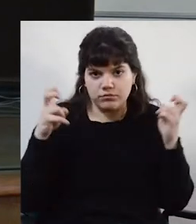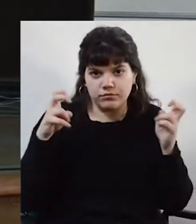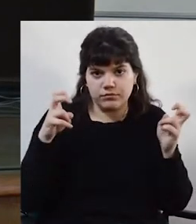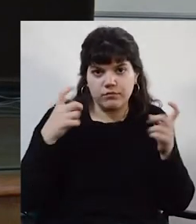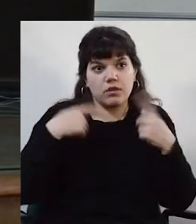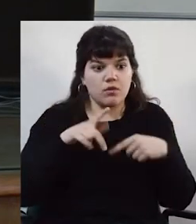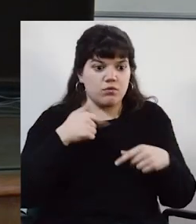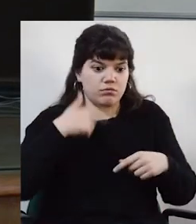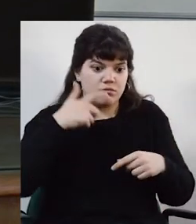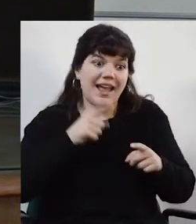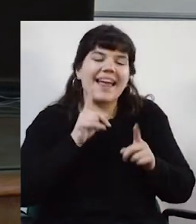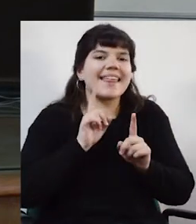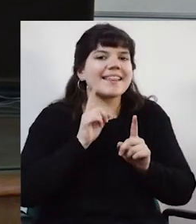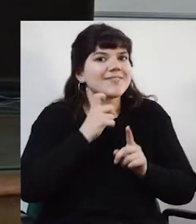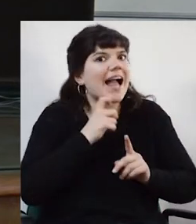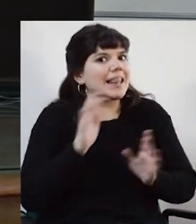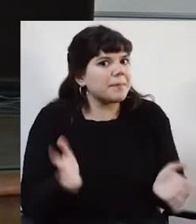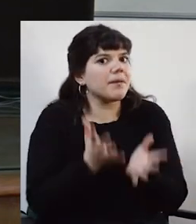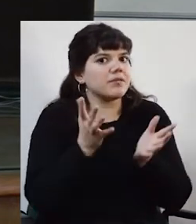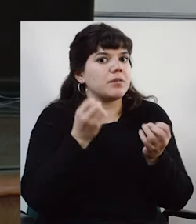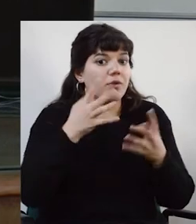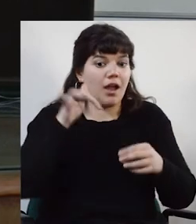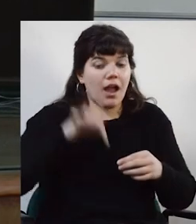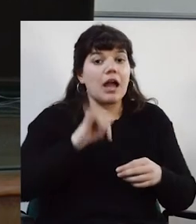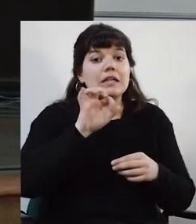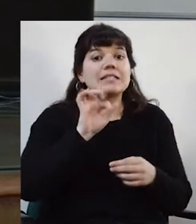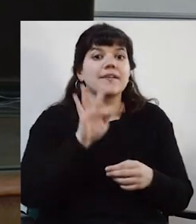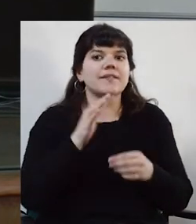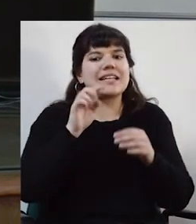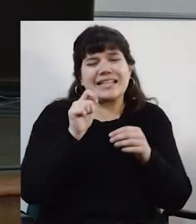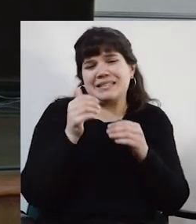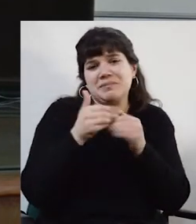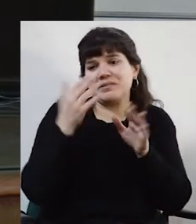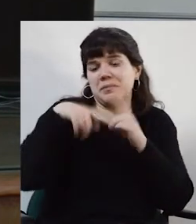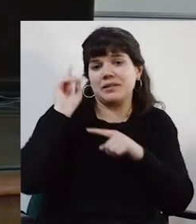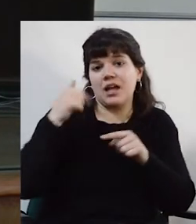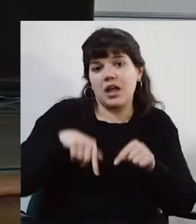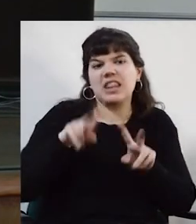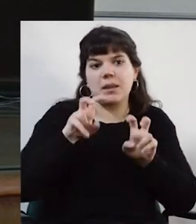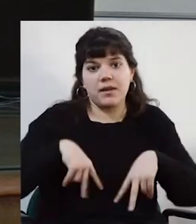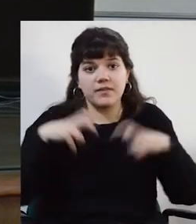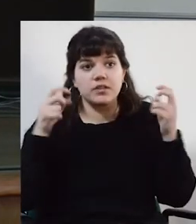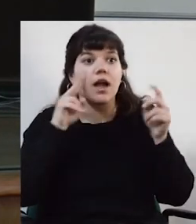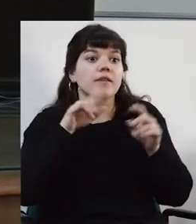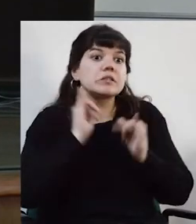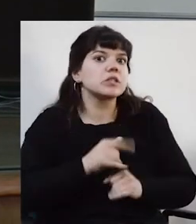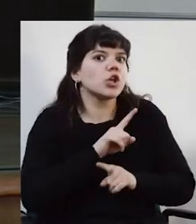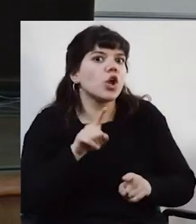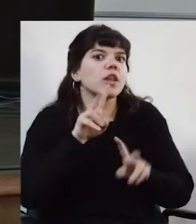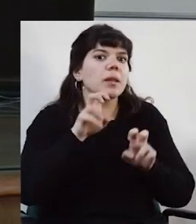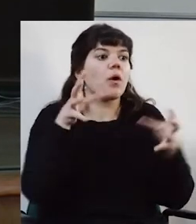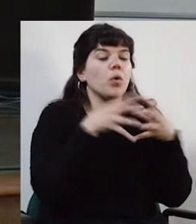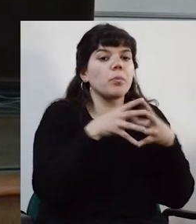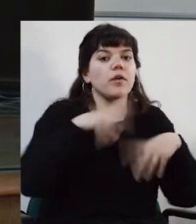En realidad acá tenemos un D. En el ICER apenas empezamos el año pasado para crear los grupos de investigación, a saber si son grupos de investigación,